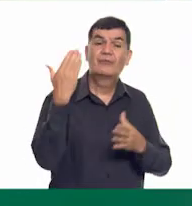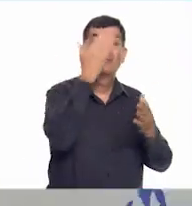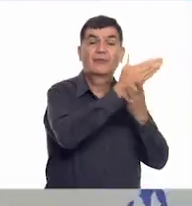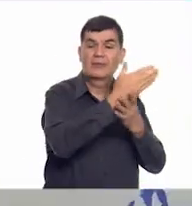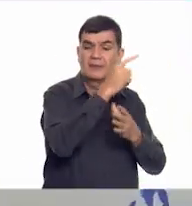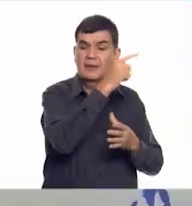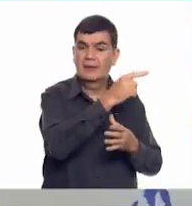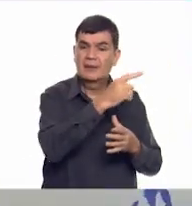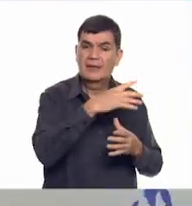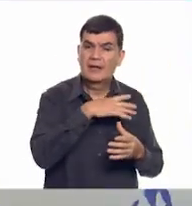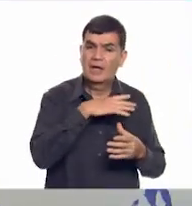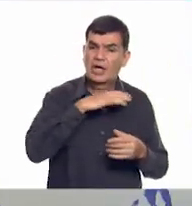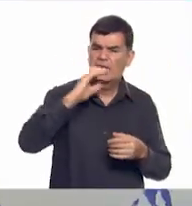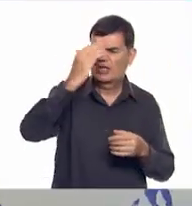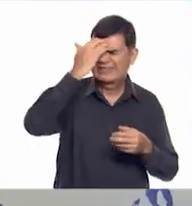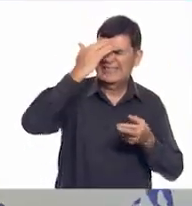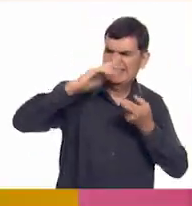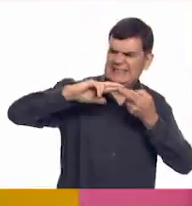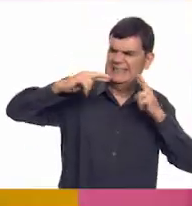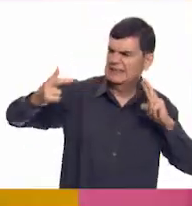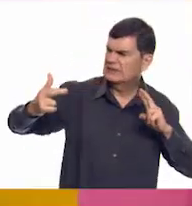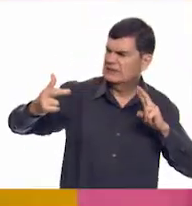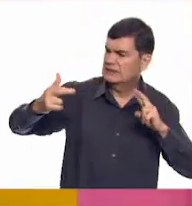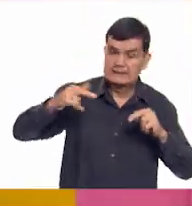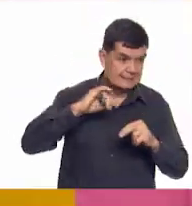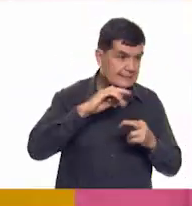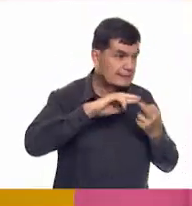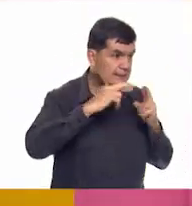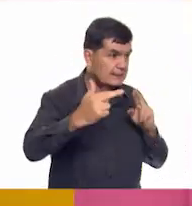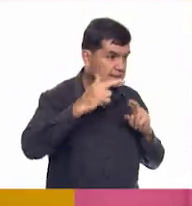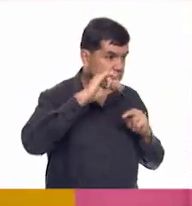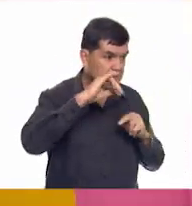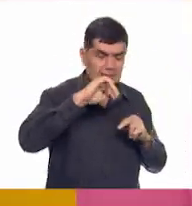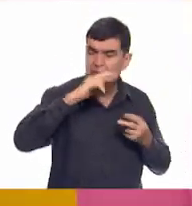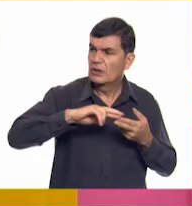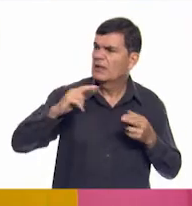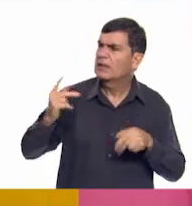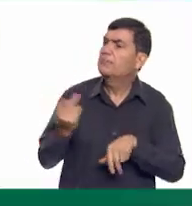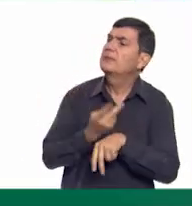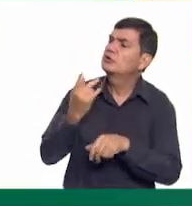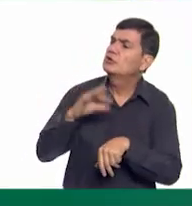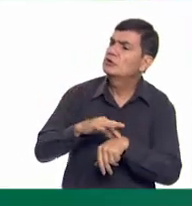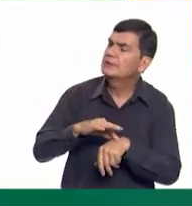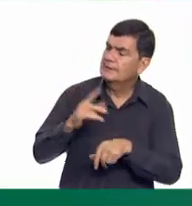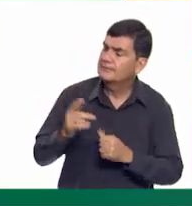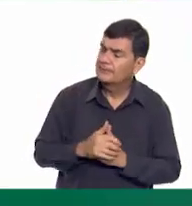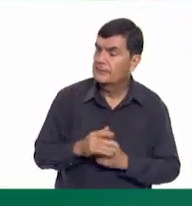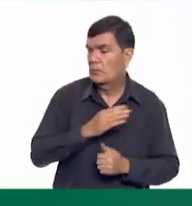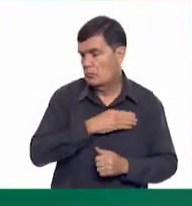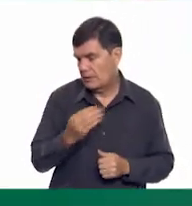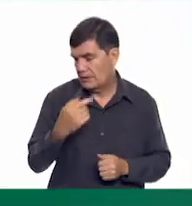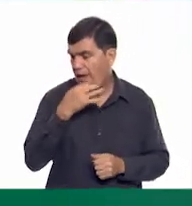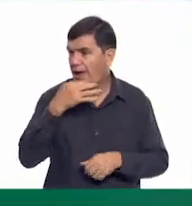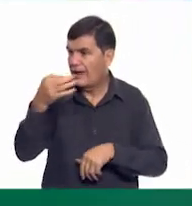a ver eso de los lazos. ¿Verdad? Exacto. Ahí estábamos. ¿Qué pasó, doctora? Díganos. Bueno, pues les voy a presentar